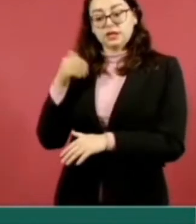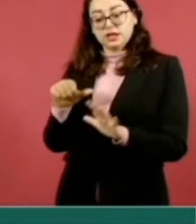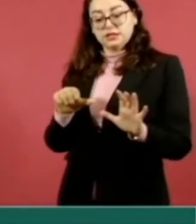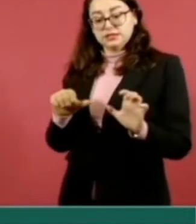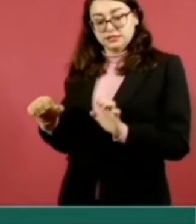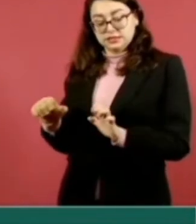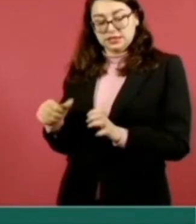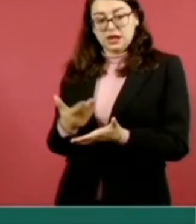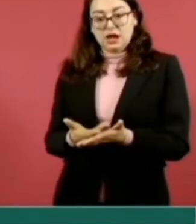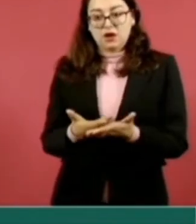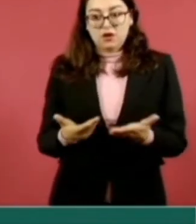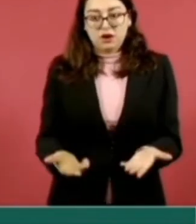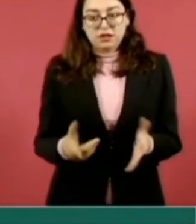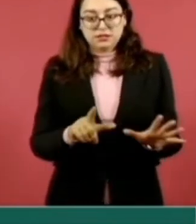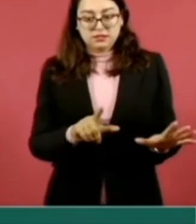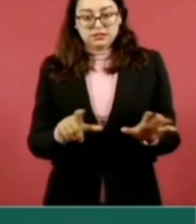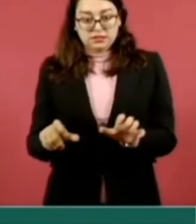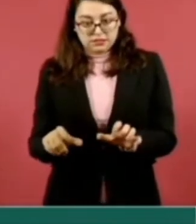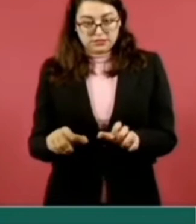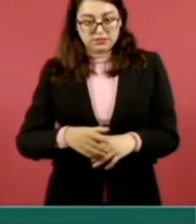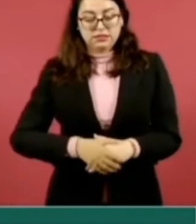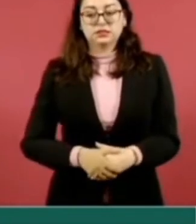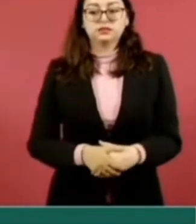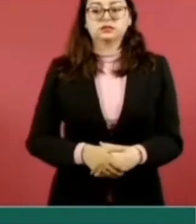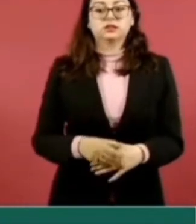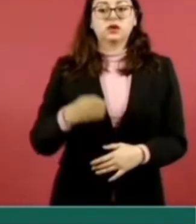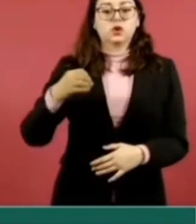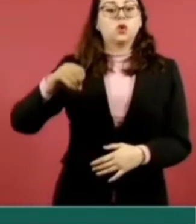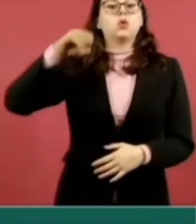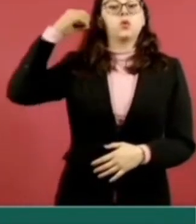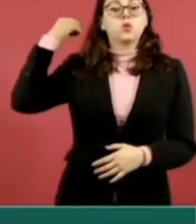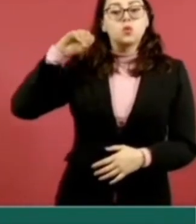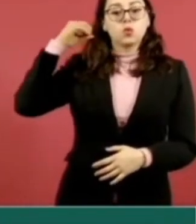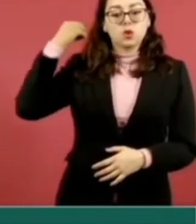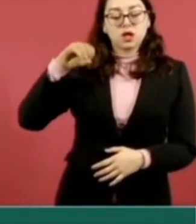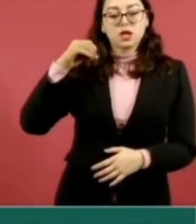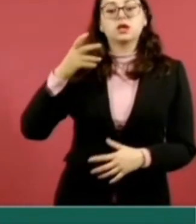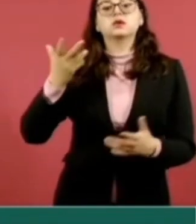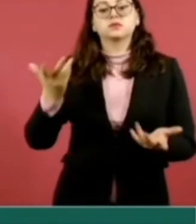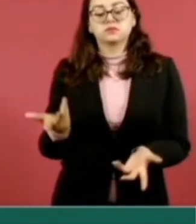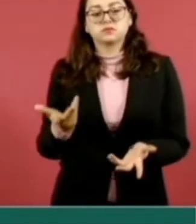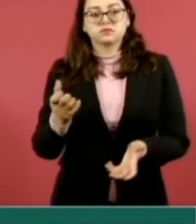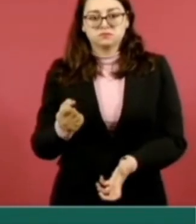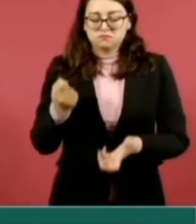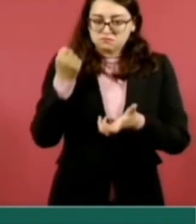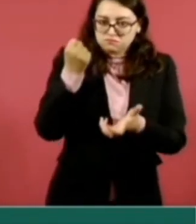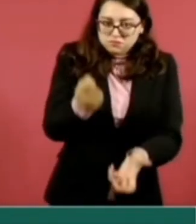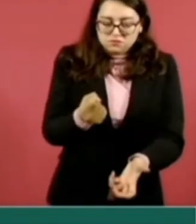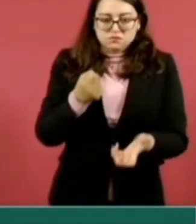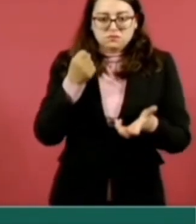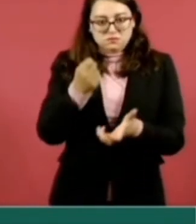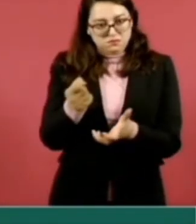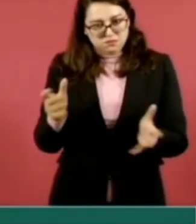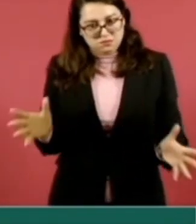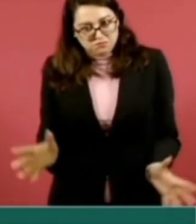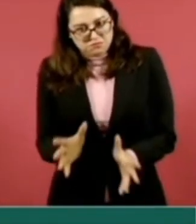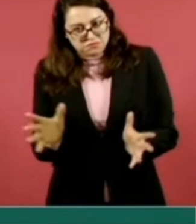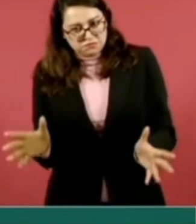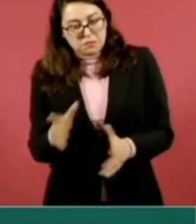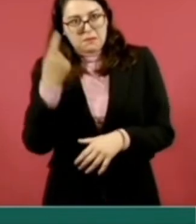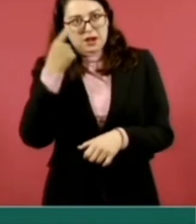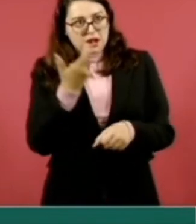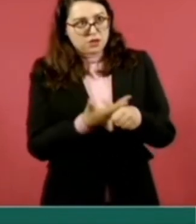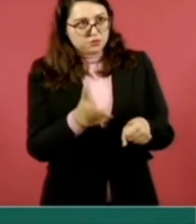a 709. En el caso de Oaxaca, donde se han invertido considerables cantidades, tanto en conservación como en